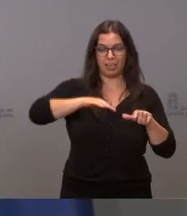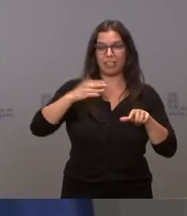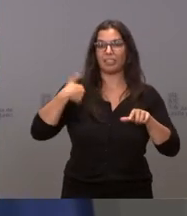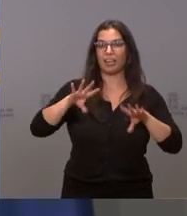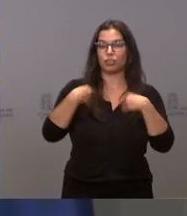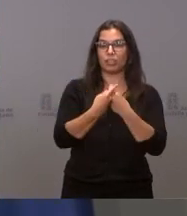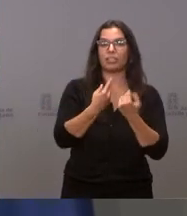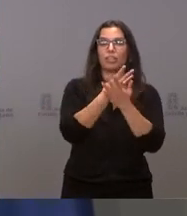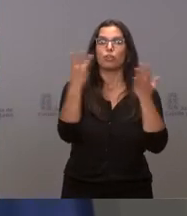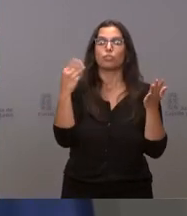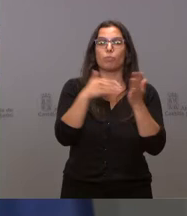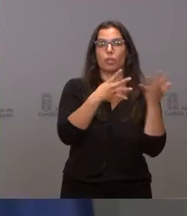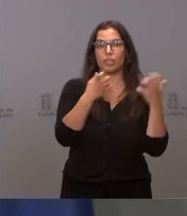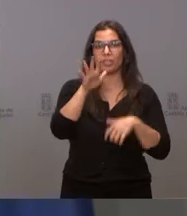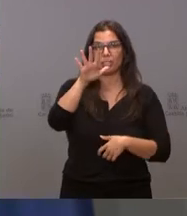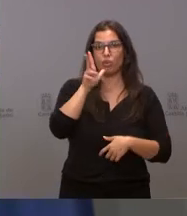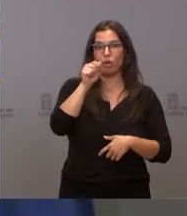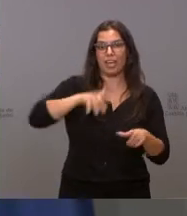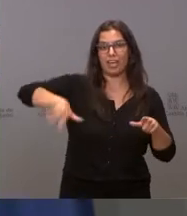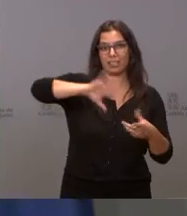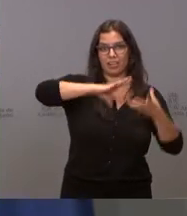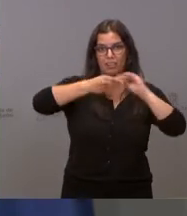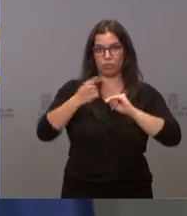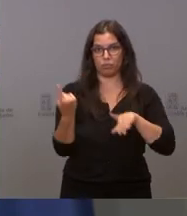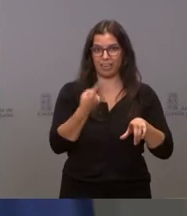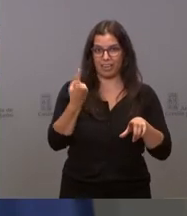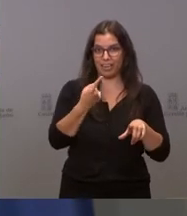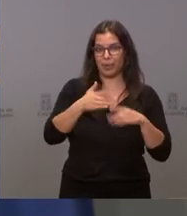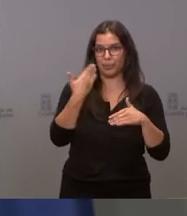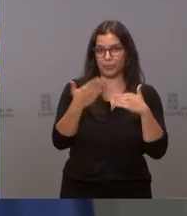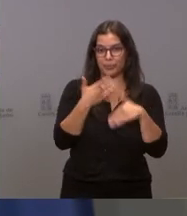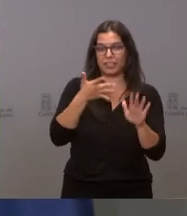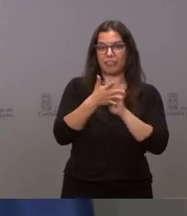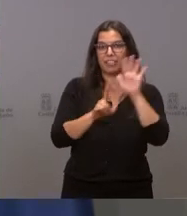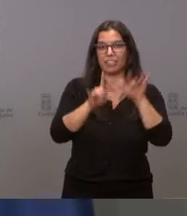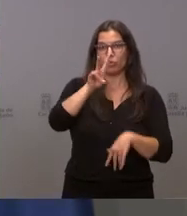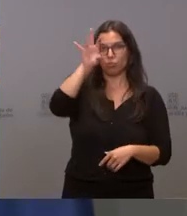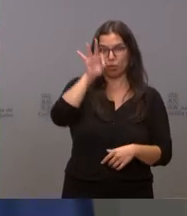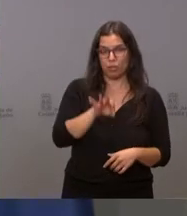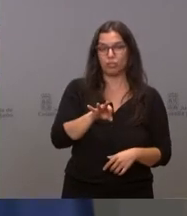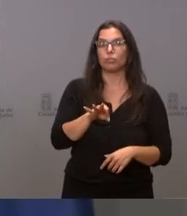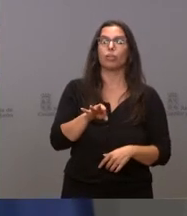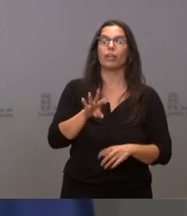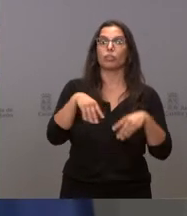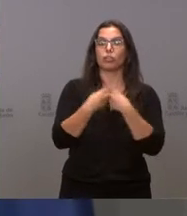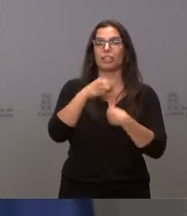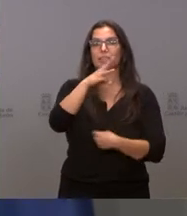.905 hectáreas de transformación en regadío, lo que representa el 62% de las 30